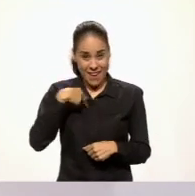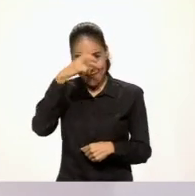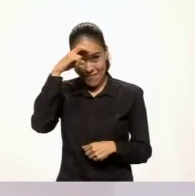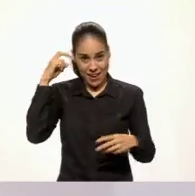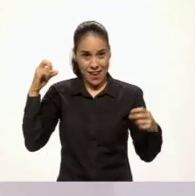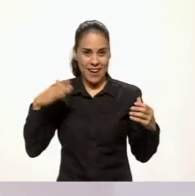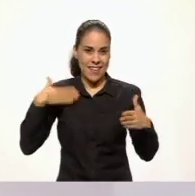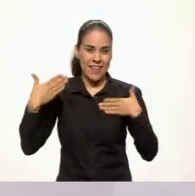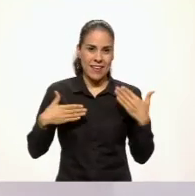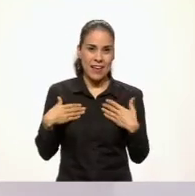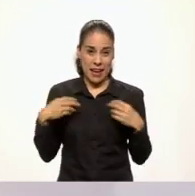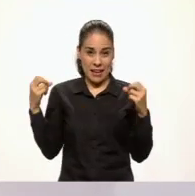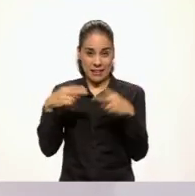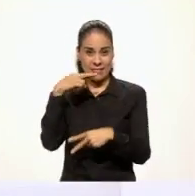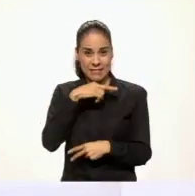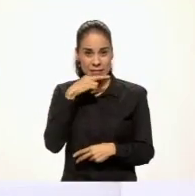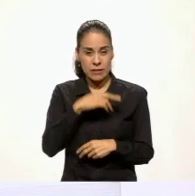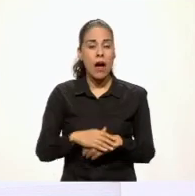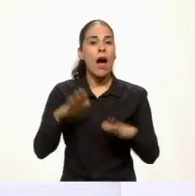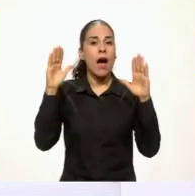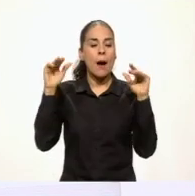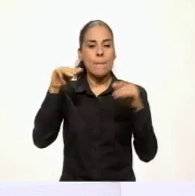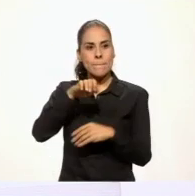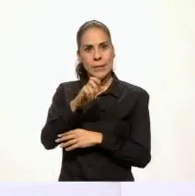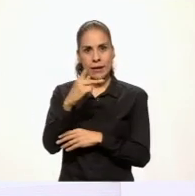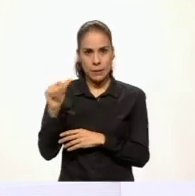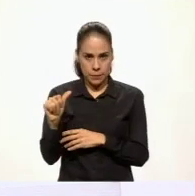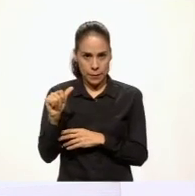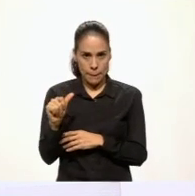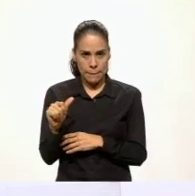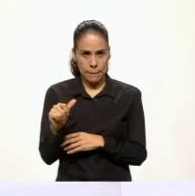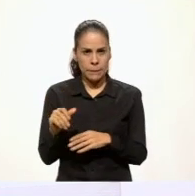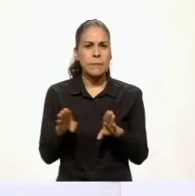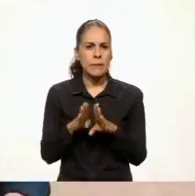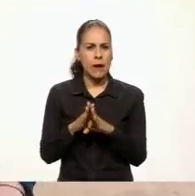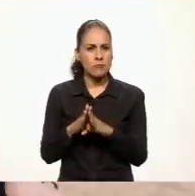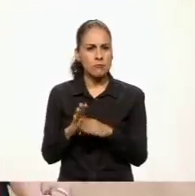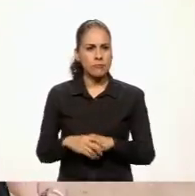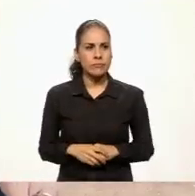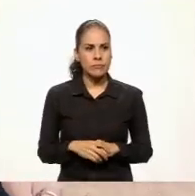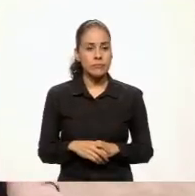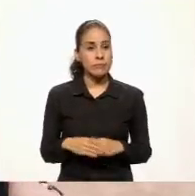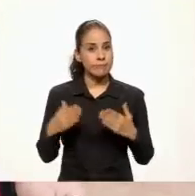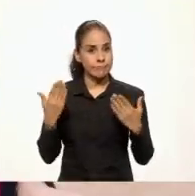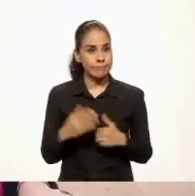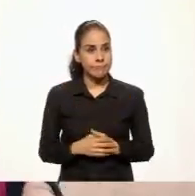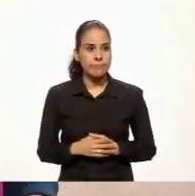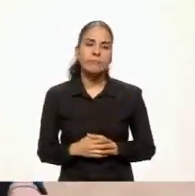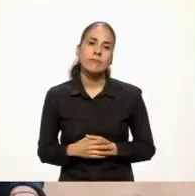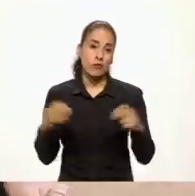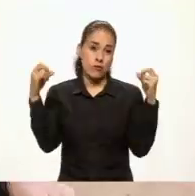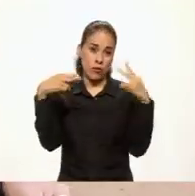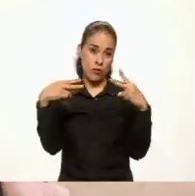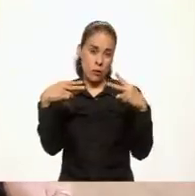¡Hasta la próxima! ¡Despidámonos en Mepa! Y se dice Bayalara. ¡Vaya, Lara! ¡Nos